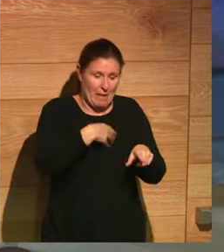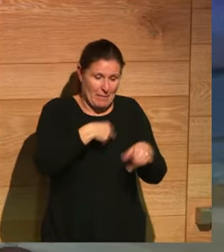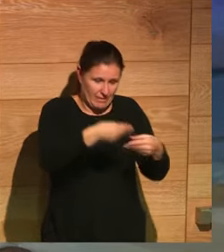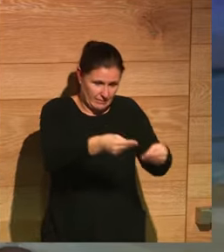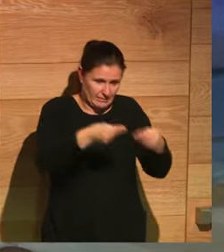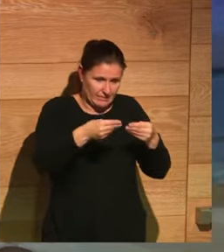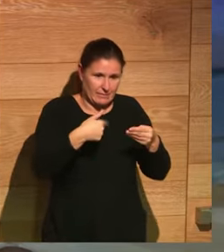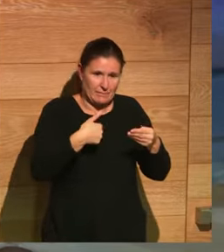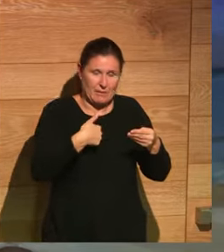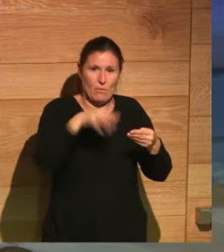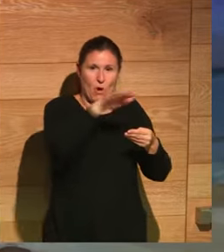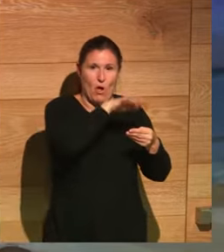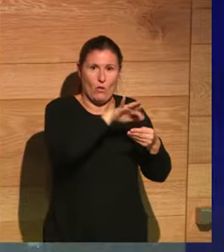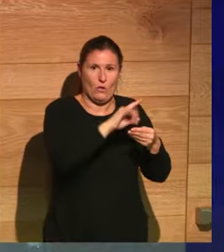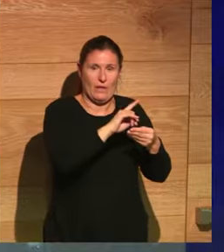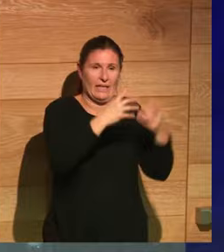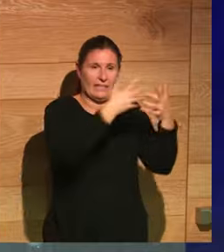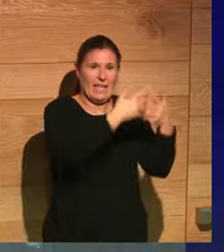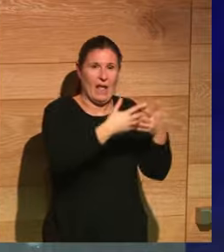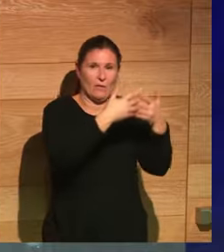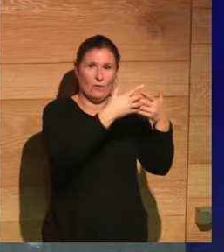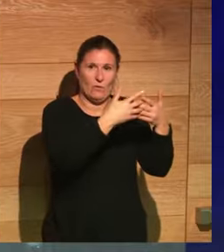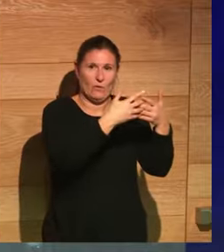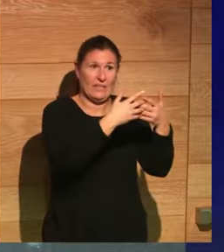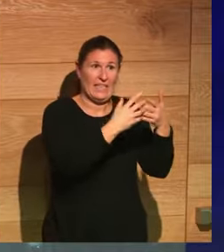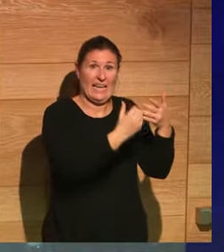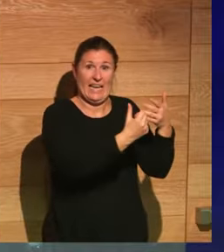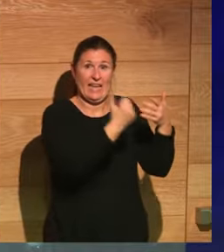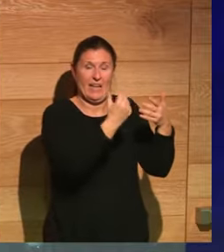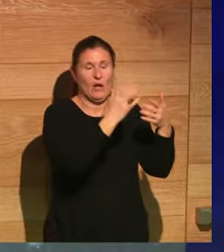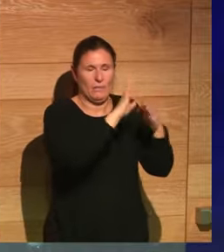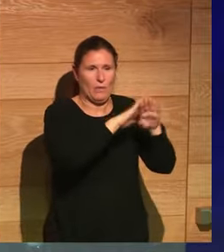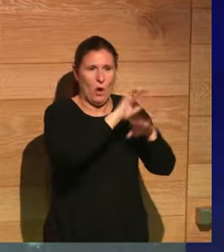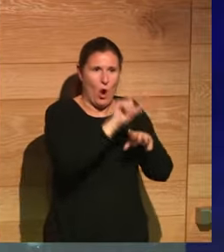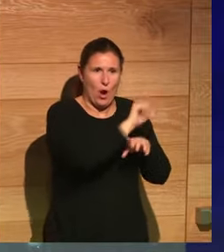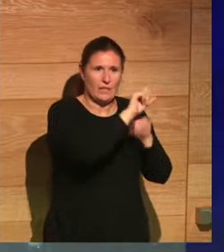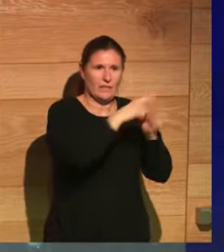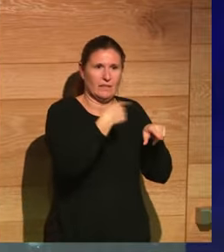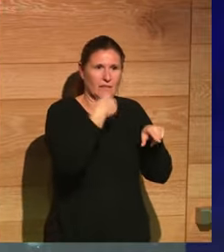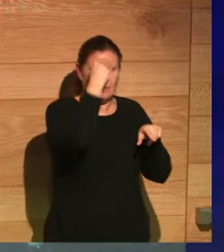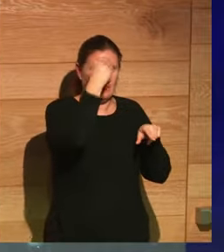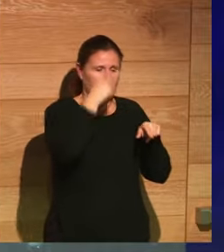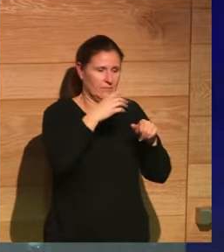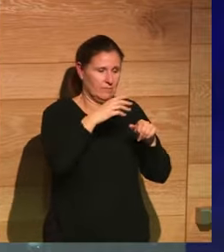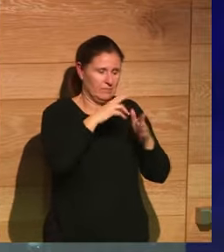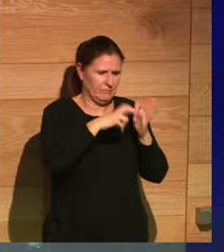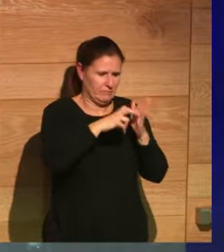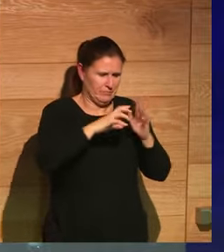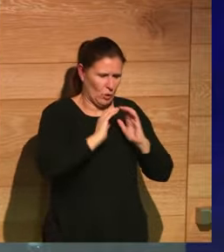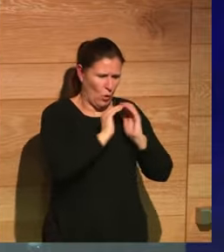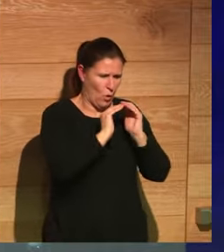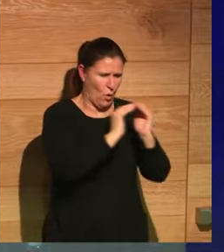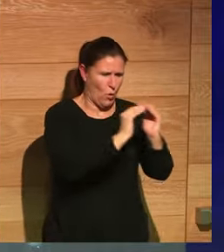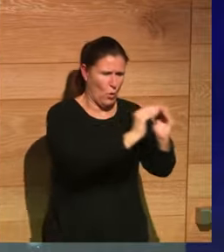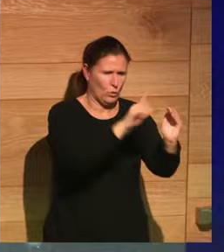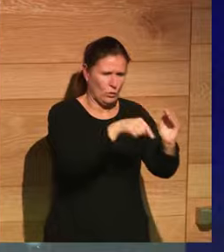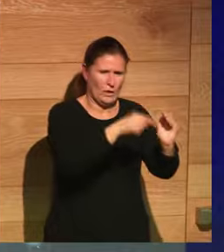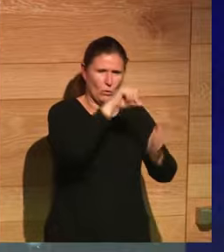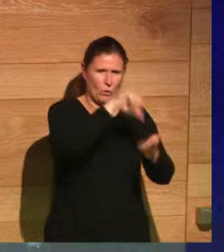este panfleto en el Medio Oeste de Estados Unidos, es que ni se imaginaba una boca de túnel en mitad de Manhattan de ese tamaño, para qué podía